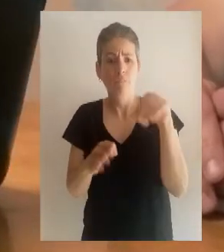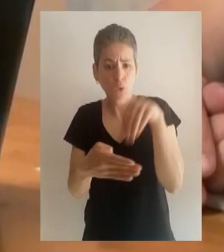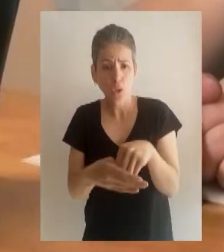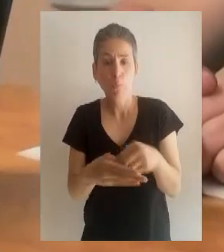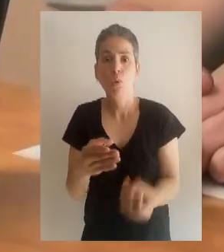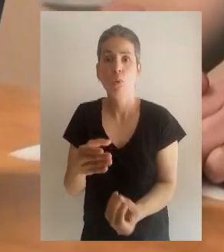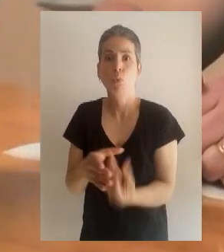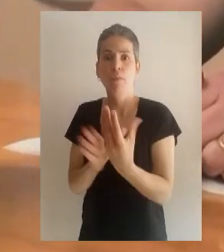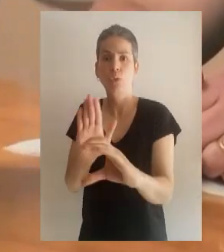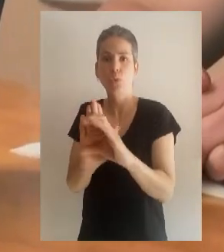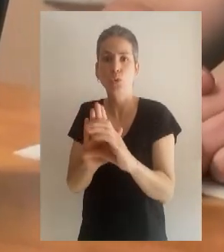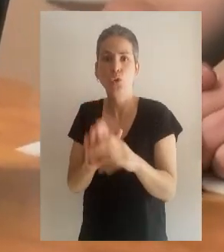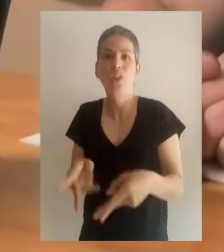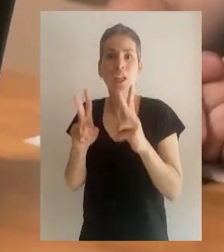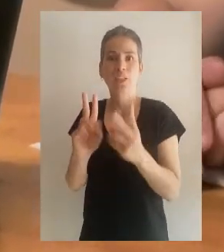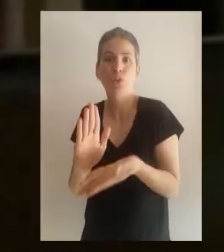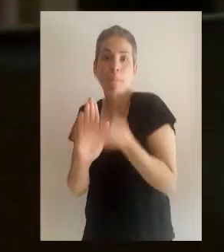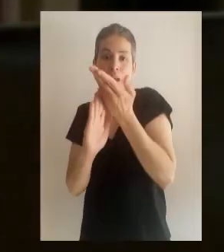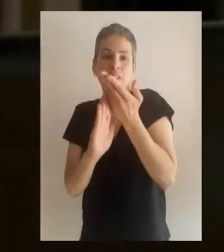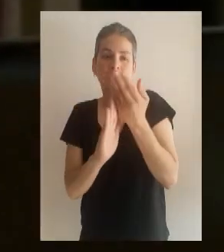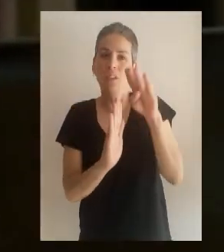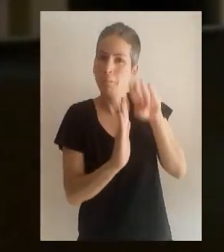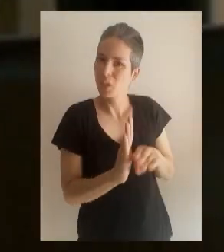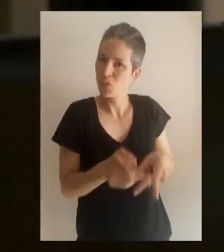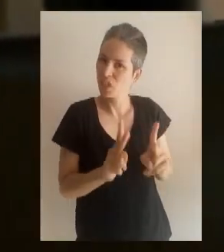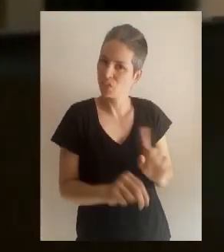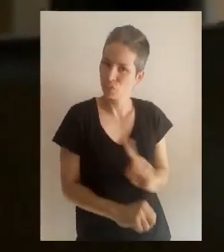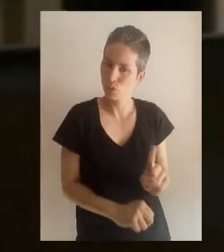¡Chin, chin,